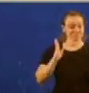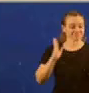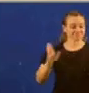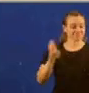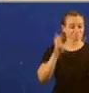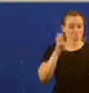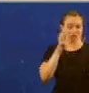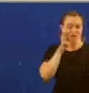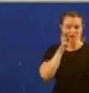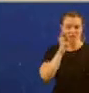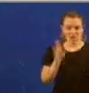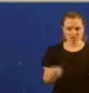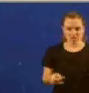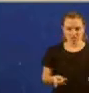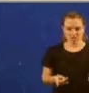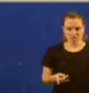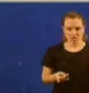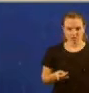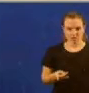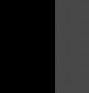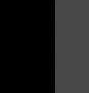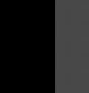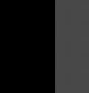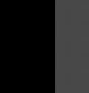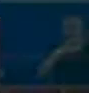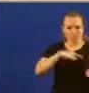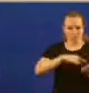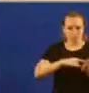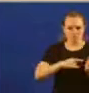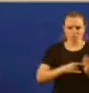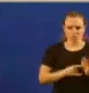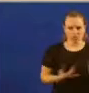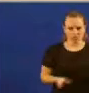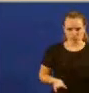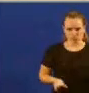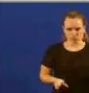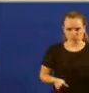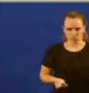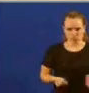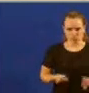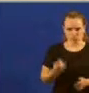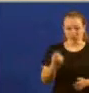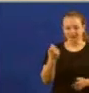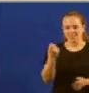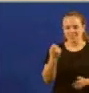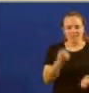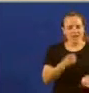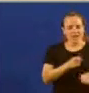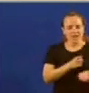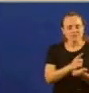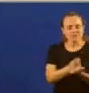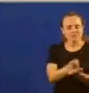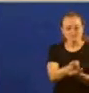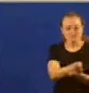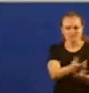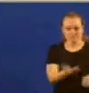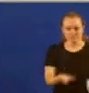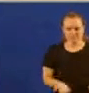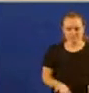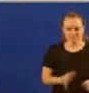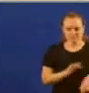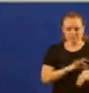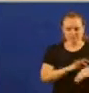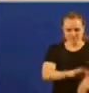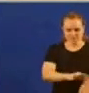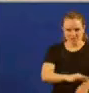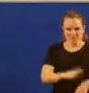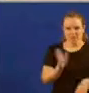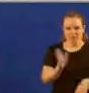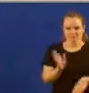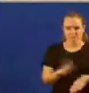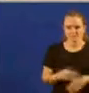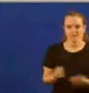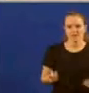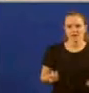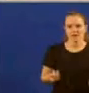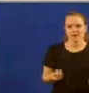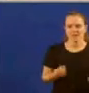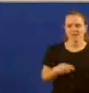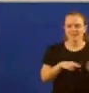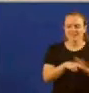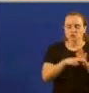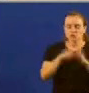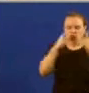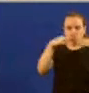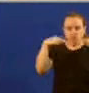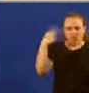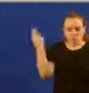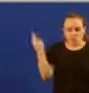máis do que nunca, precisamos un proxecto, precisamos unha folla de ruta que defina e movilice os recursos